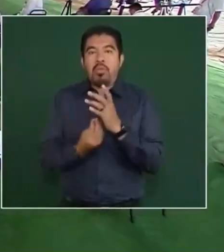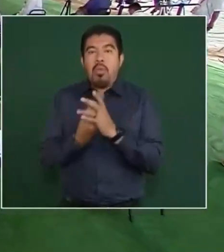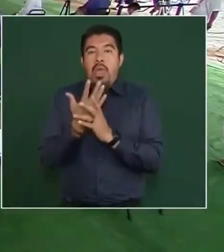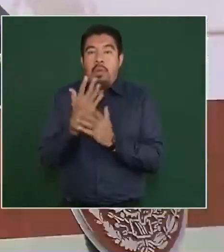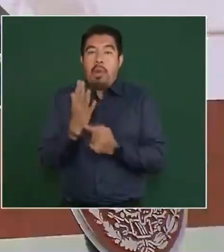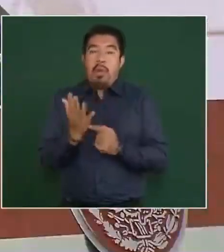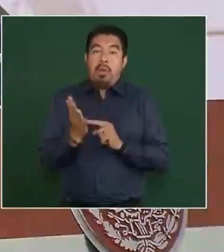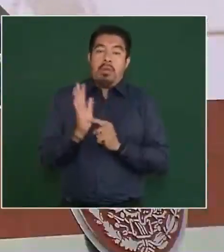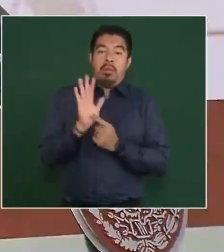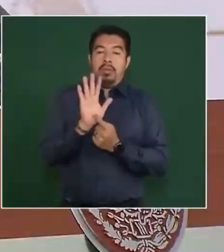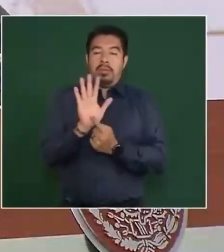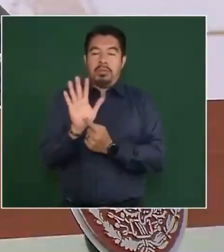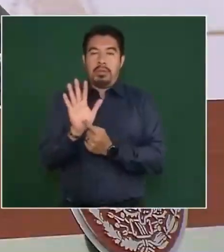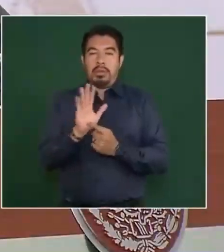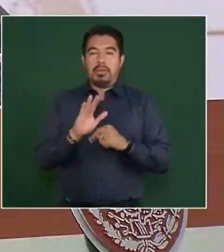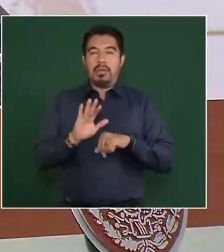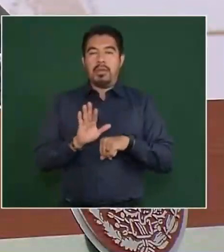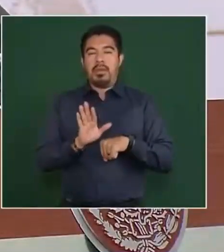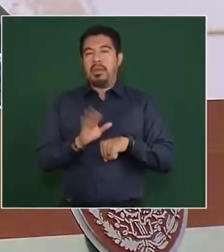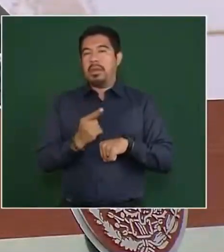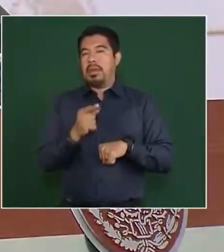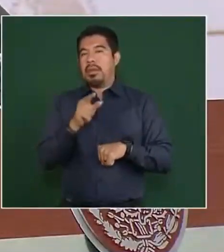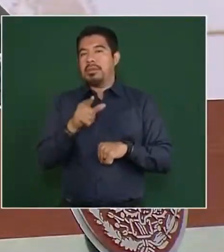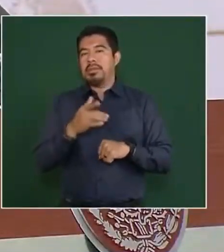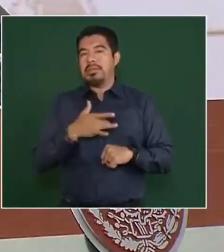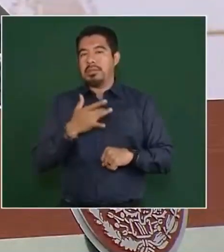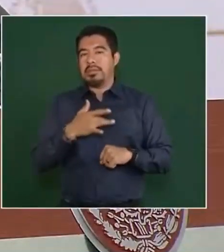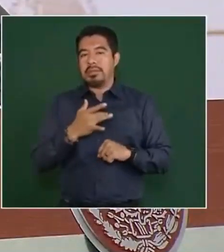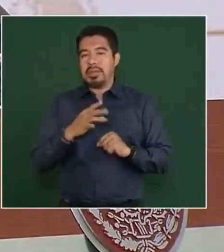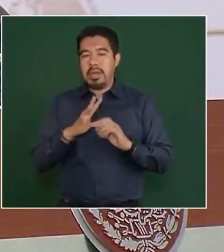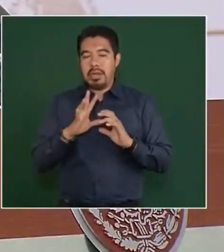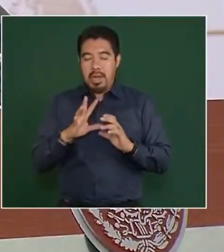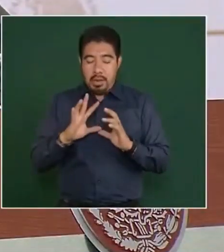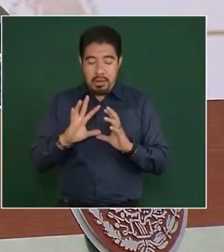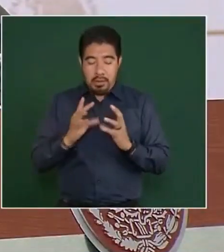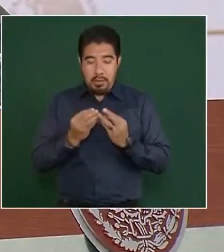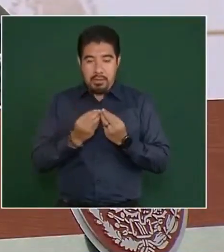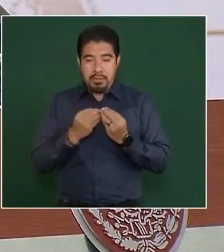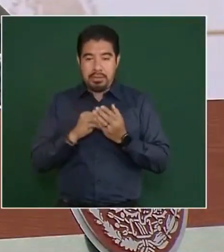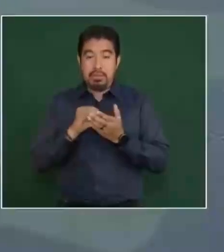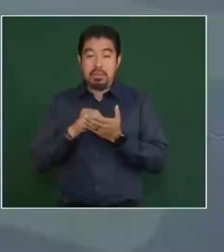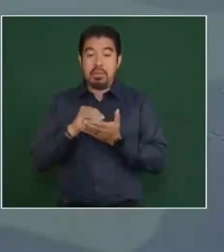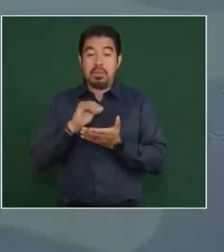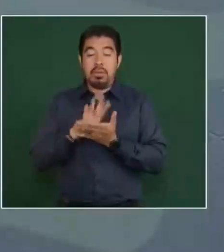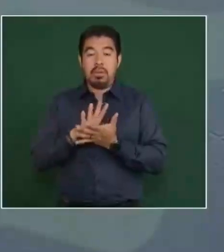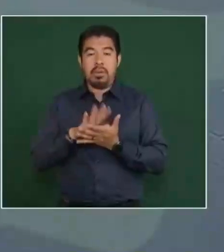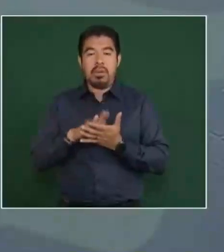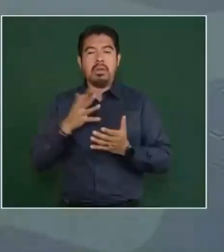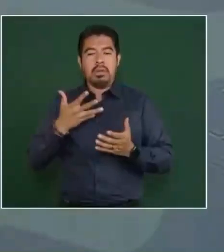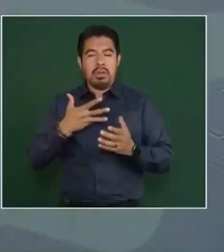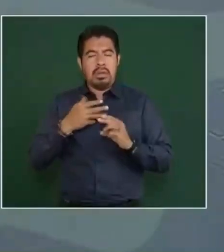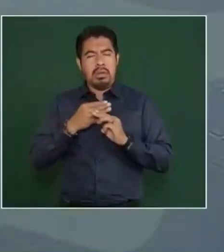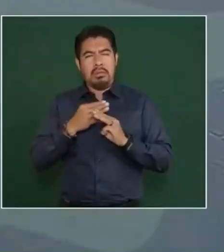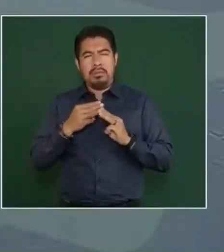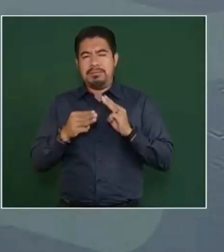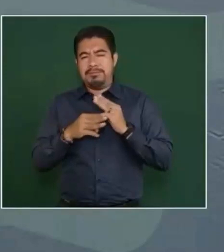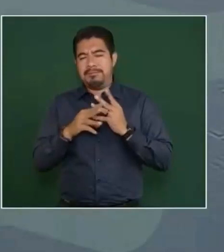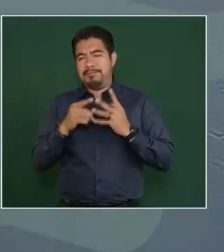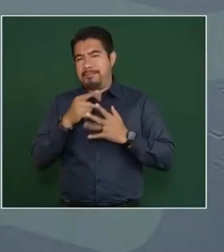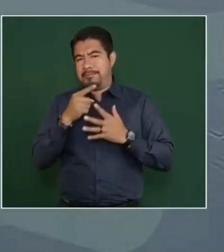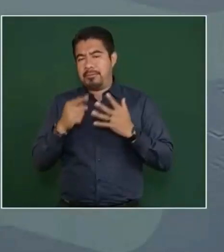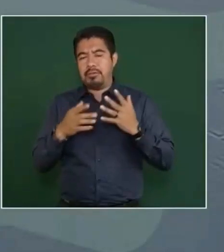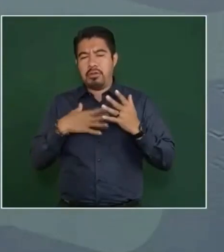así reunían material. Y tengo muchas anécdotas,